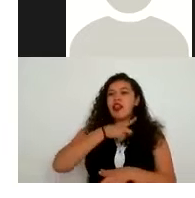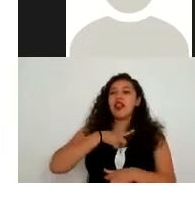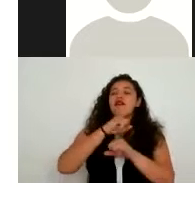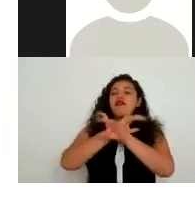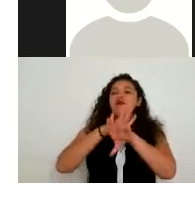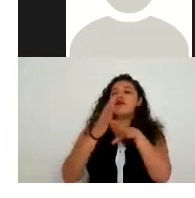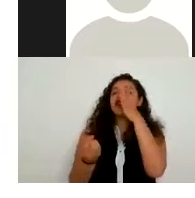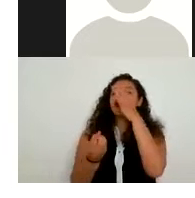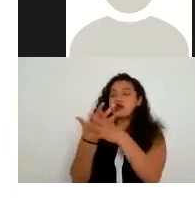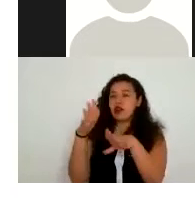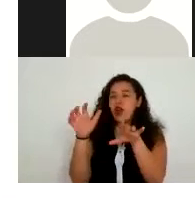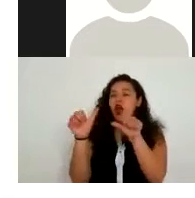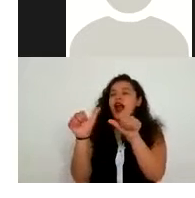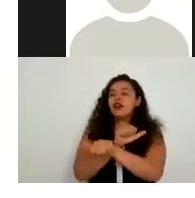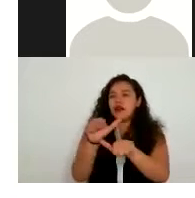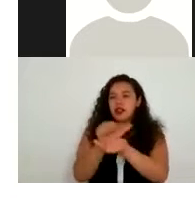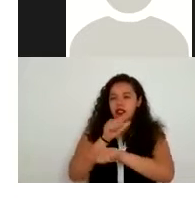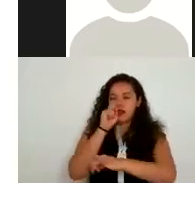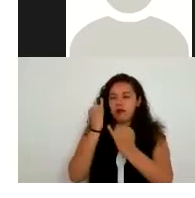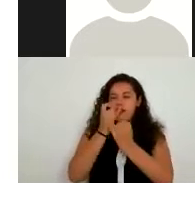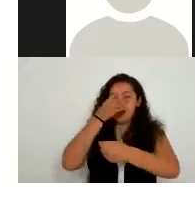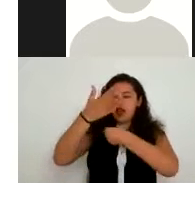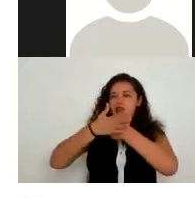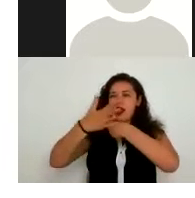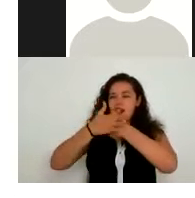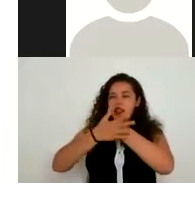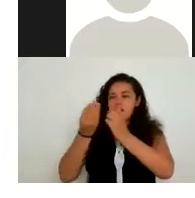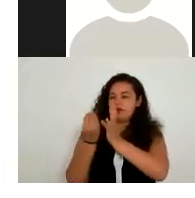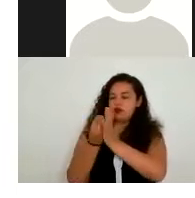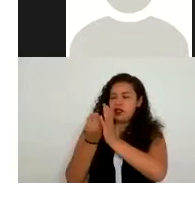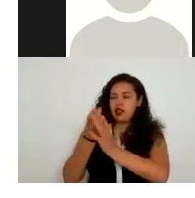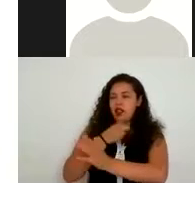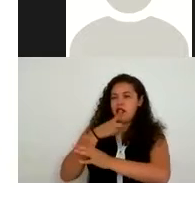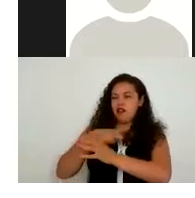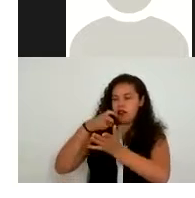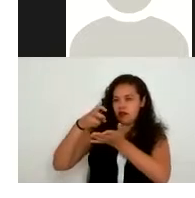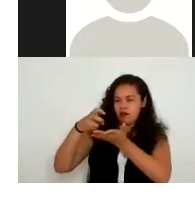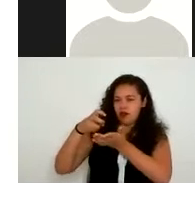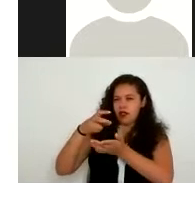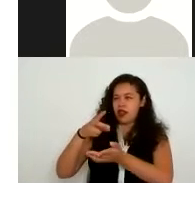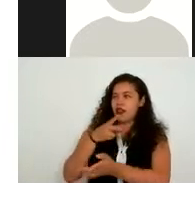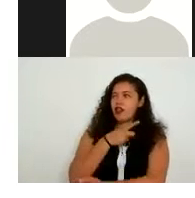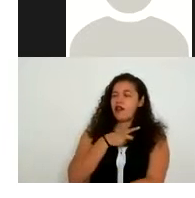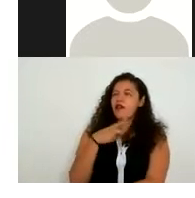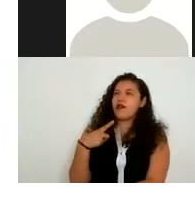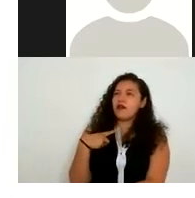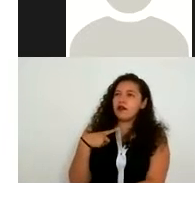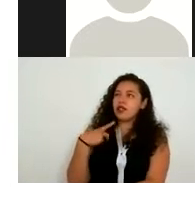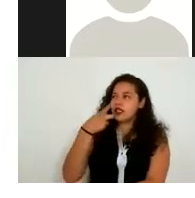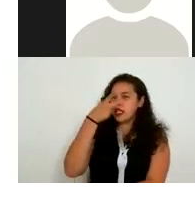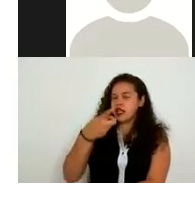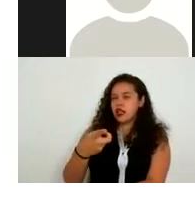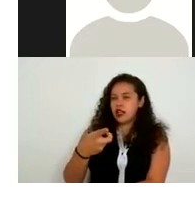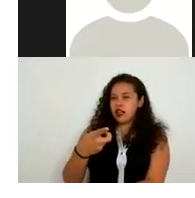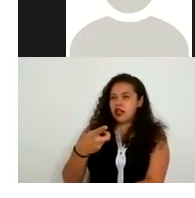también en el aviso de privacidad debemos de citar la manera en que pueden ejercerse les decía los